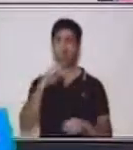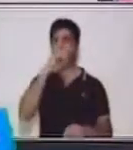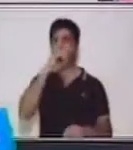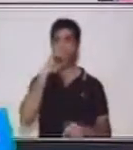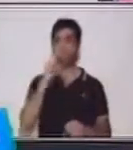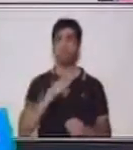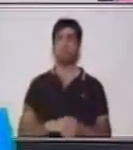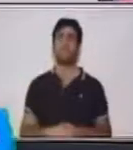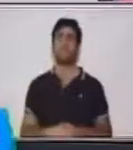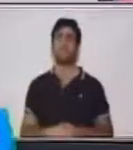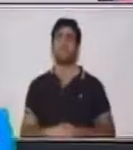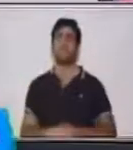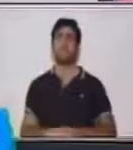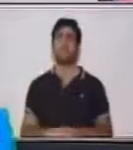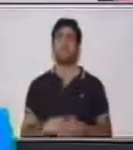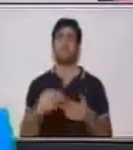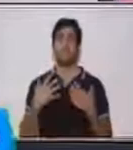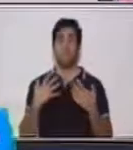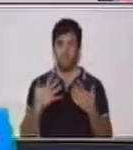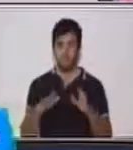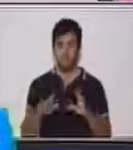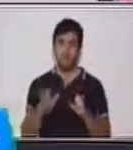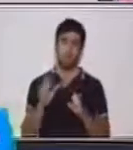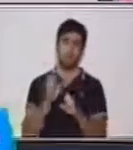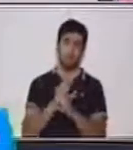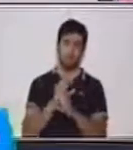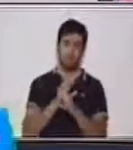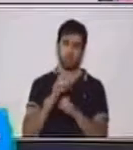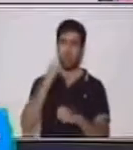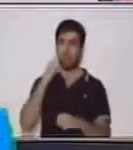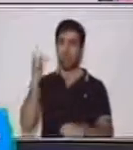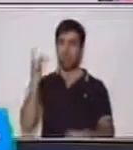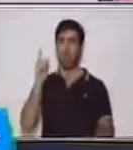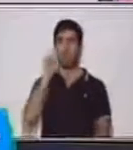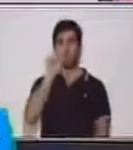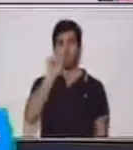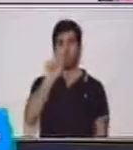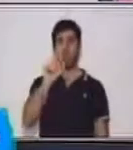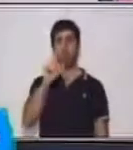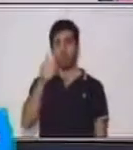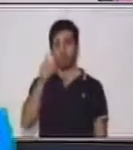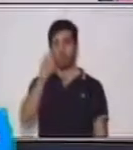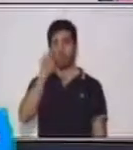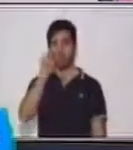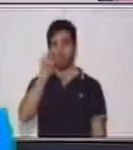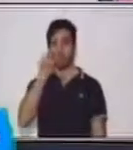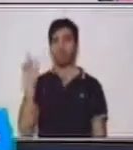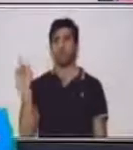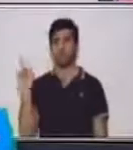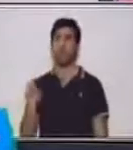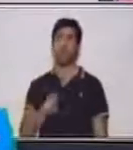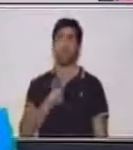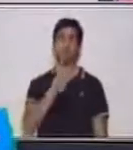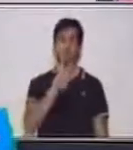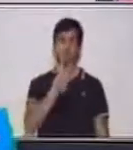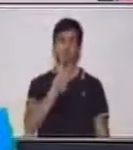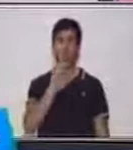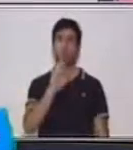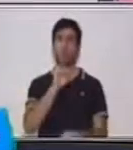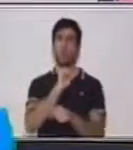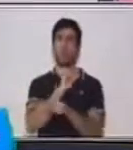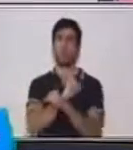Y si yo colocara otro punto aquí arriba, voy a decir dos